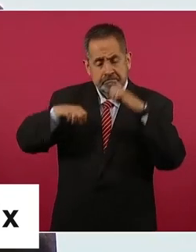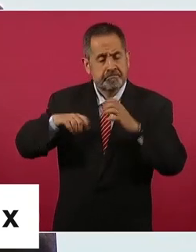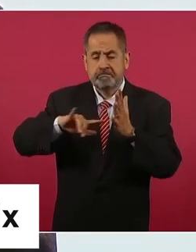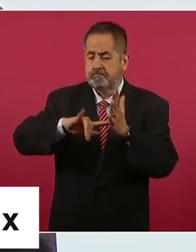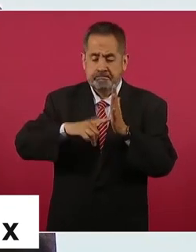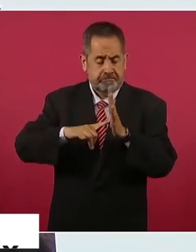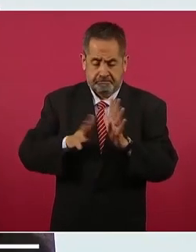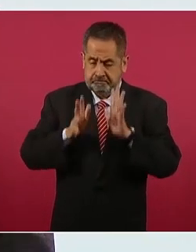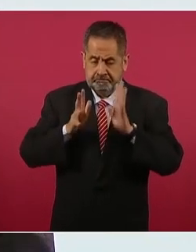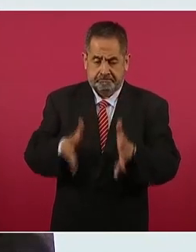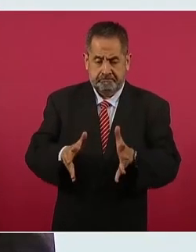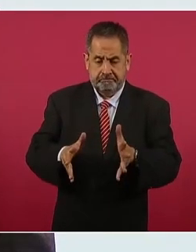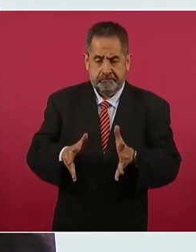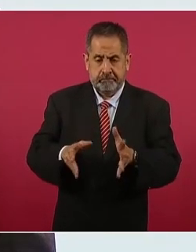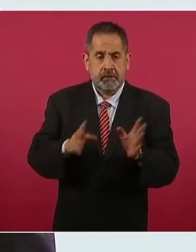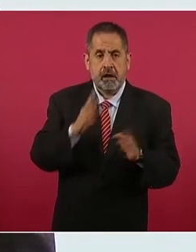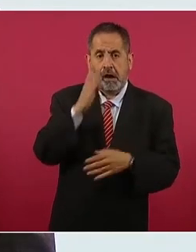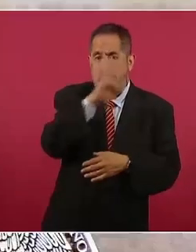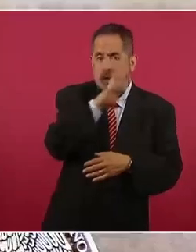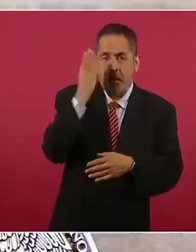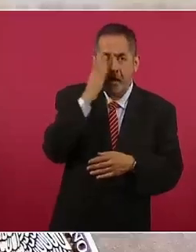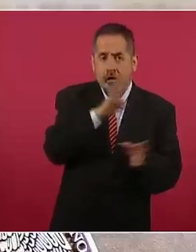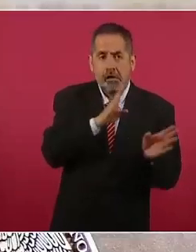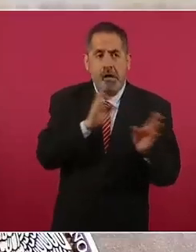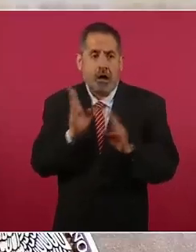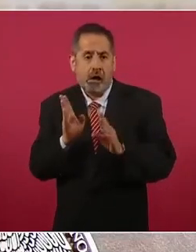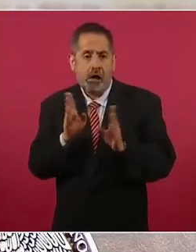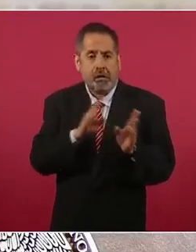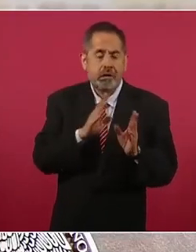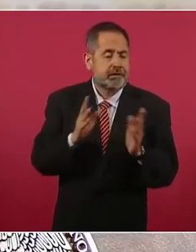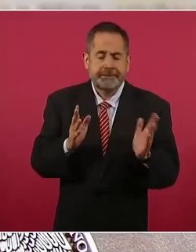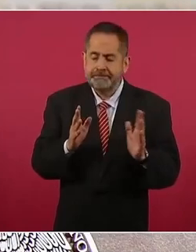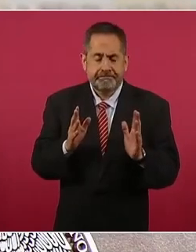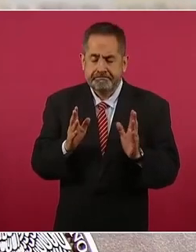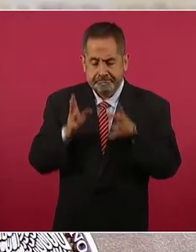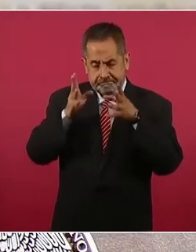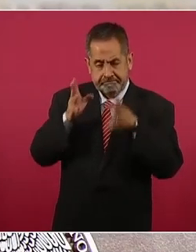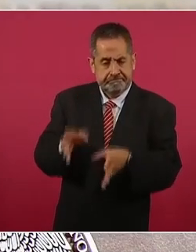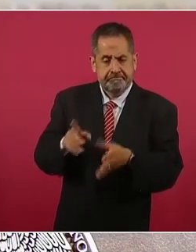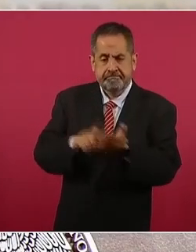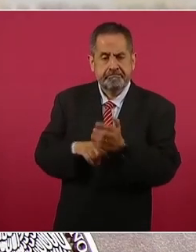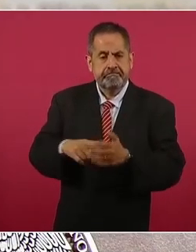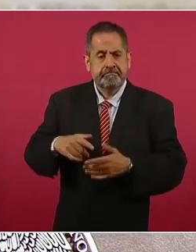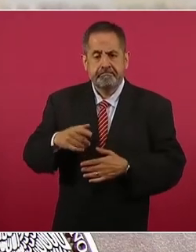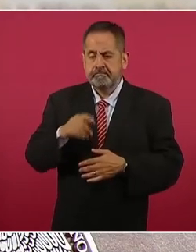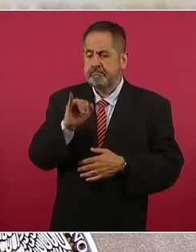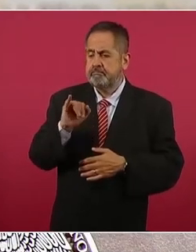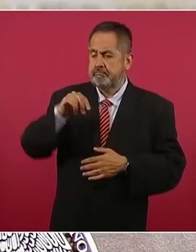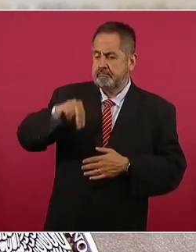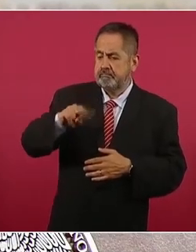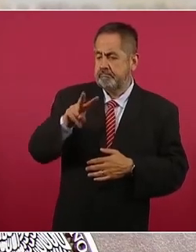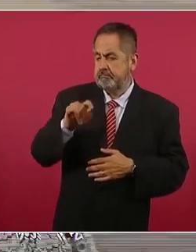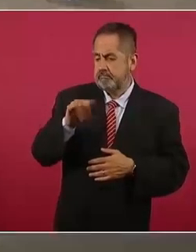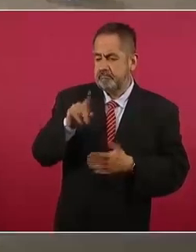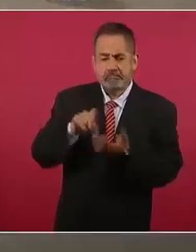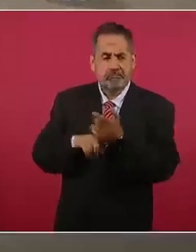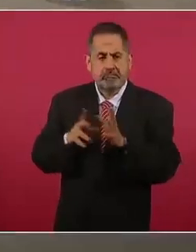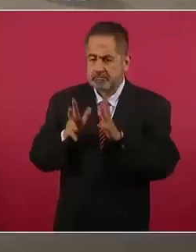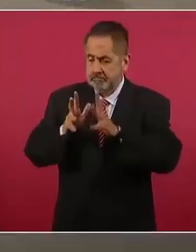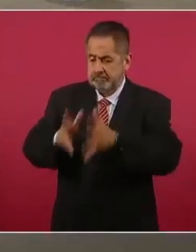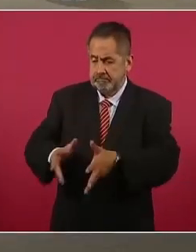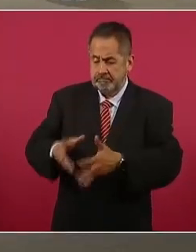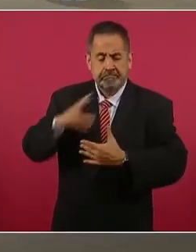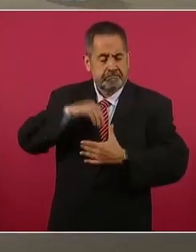Pues el horario de invierno promueve un ritmo biológico más estable que el del verano, mejora el rendimiento